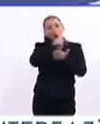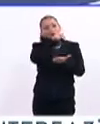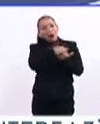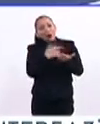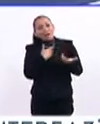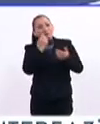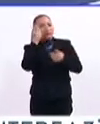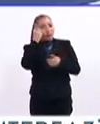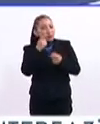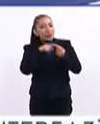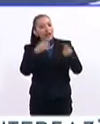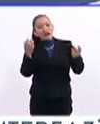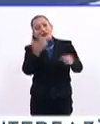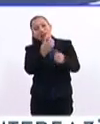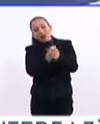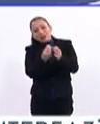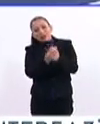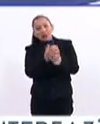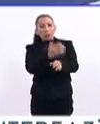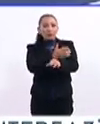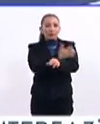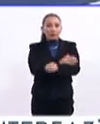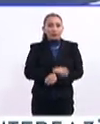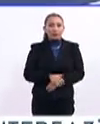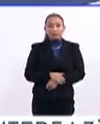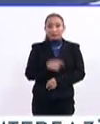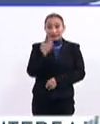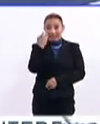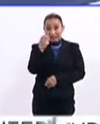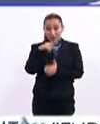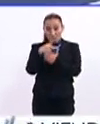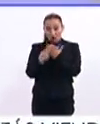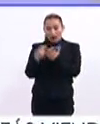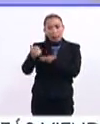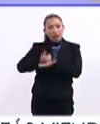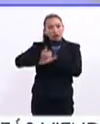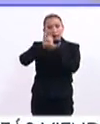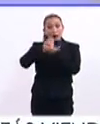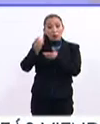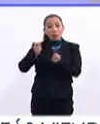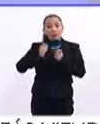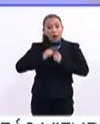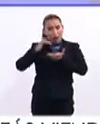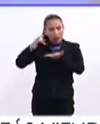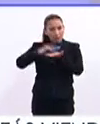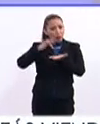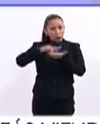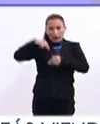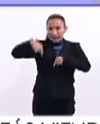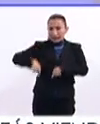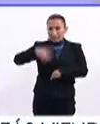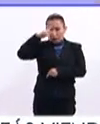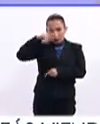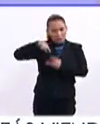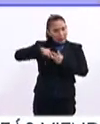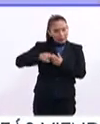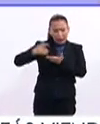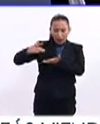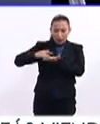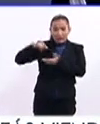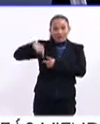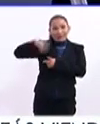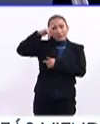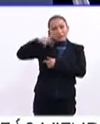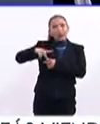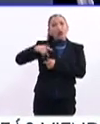a tus compañeros, a tus clases, etc. Pues la ventaja de este programa es que realmente te brindan el apoyo desde que estás aquí en México. Desde